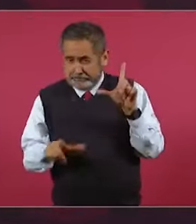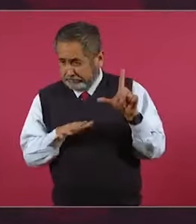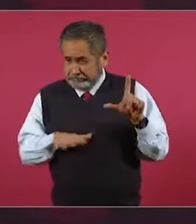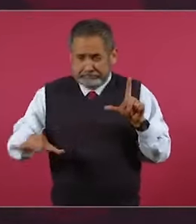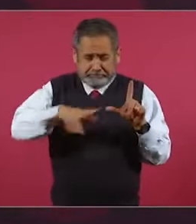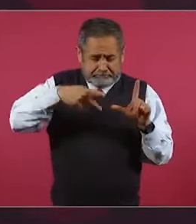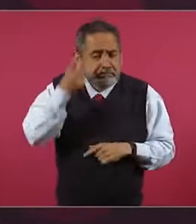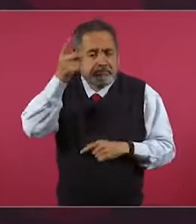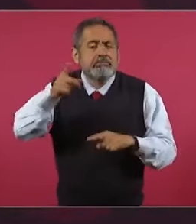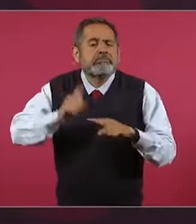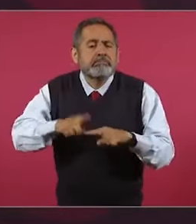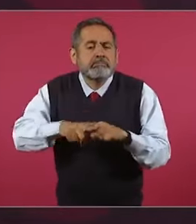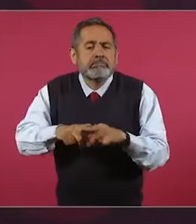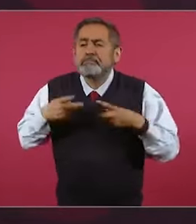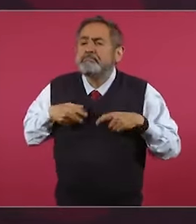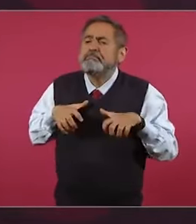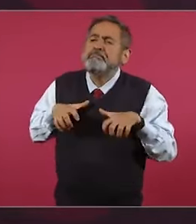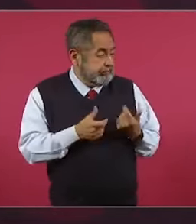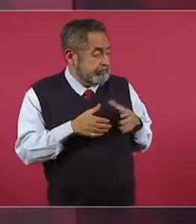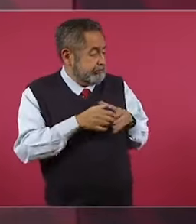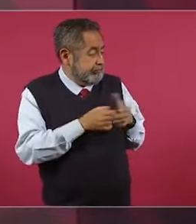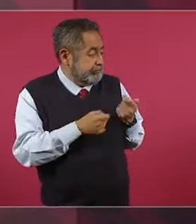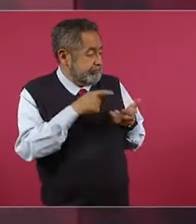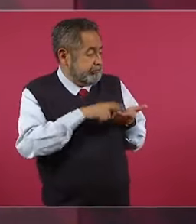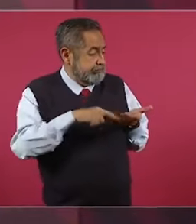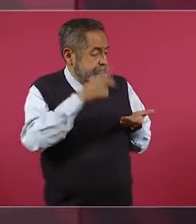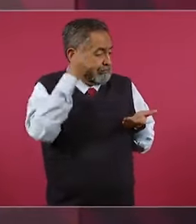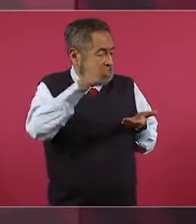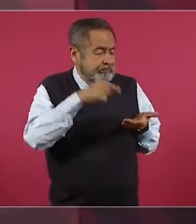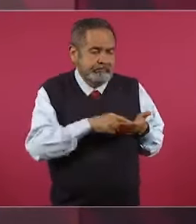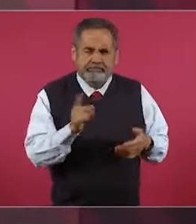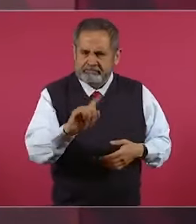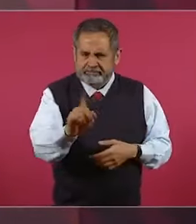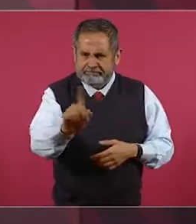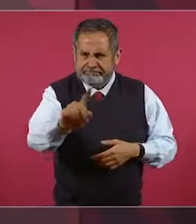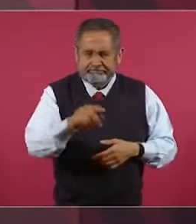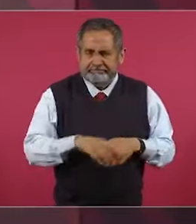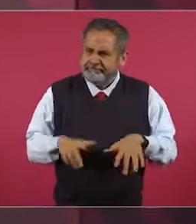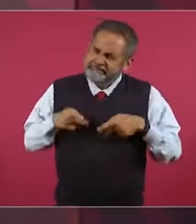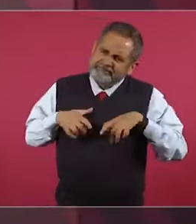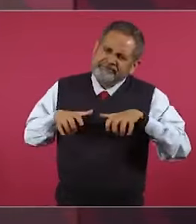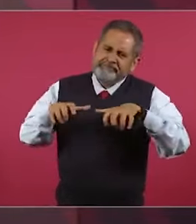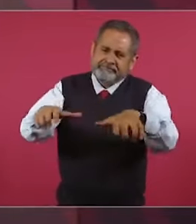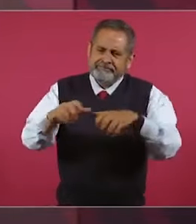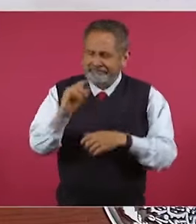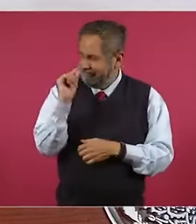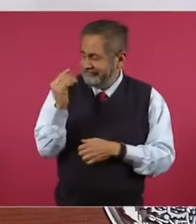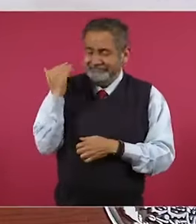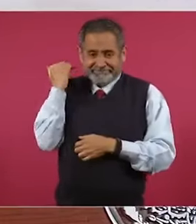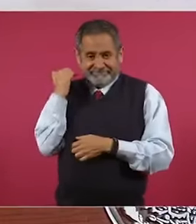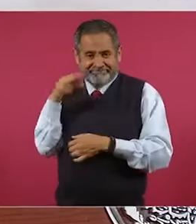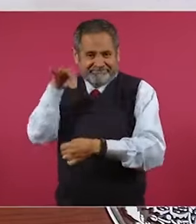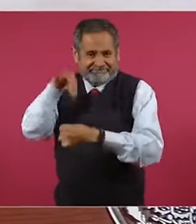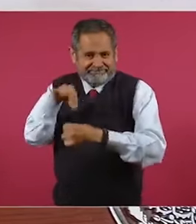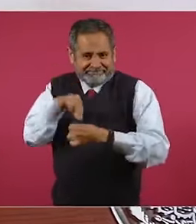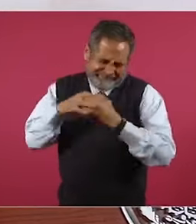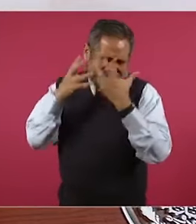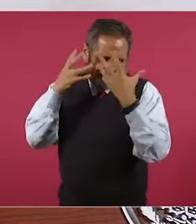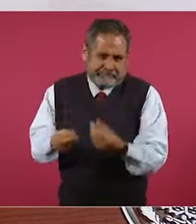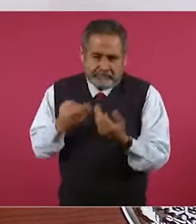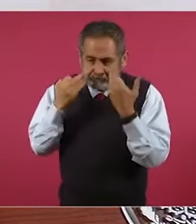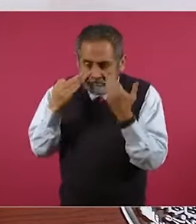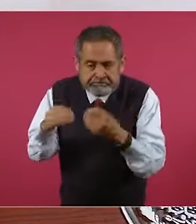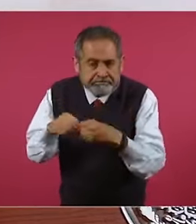México no es país de unos cuantos y eso quedó de manifiesto en la elección y para eso es la democracia.